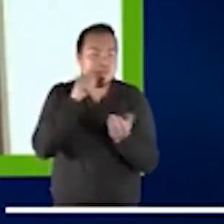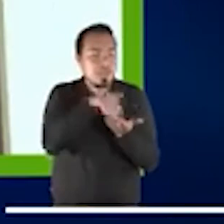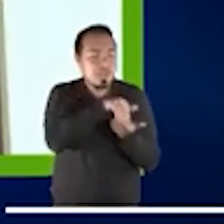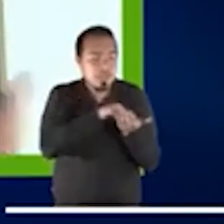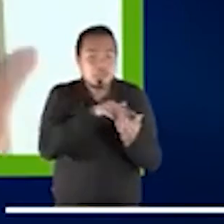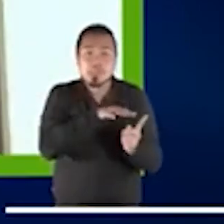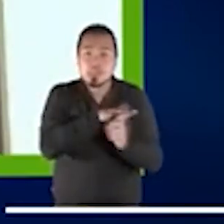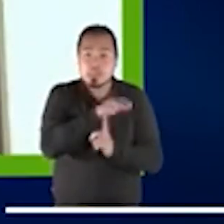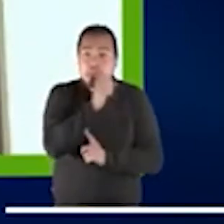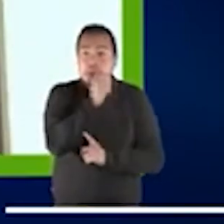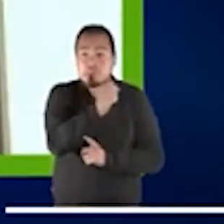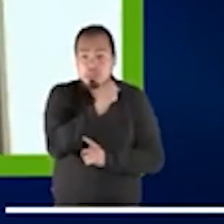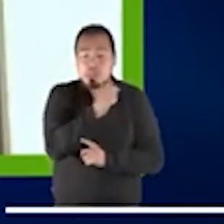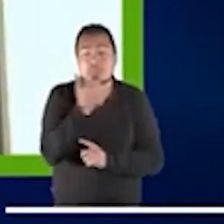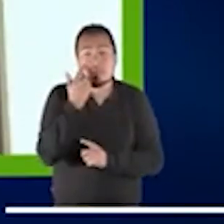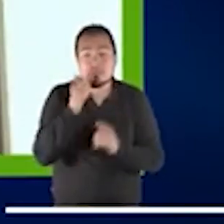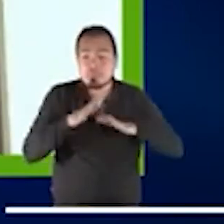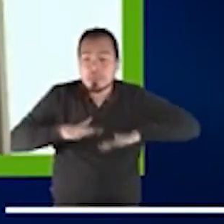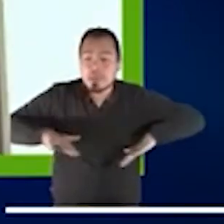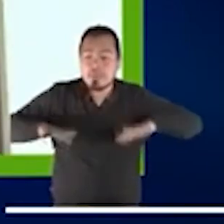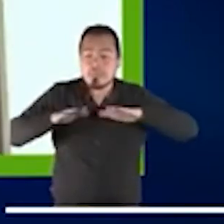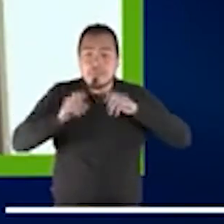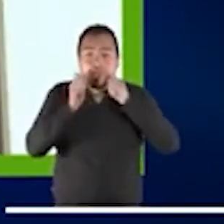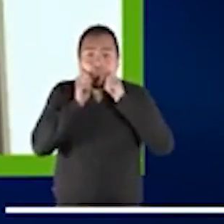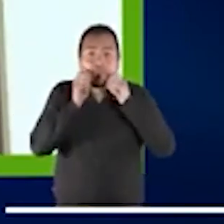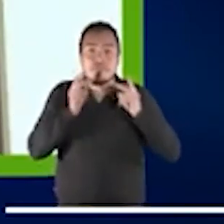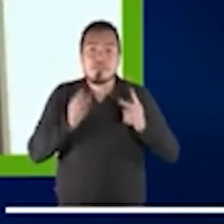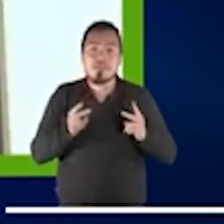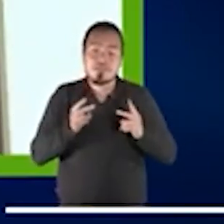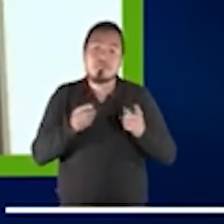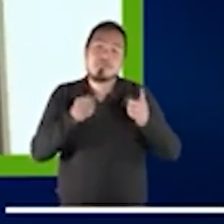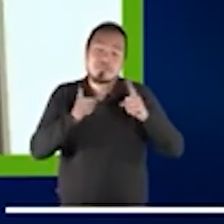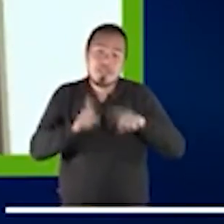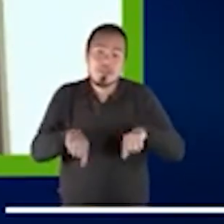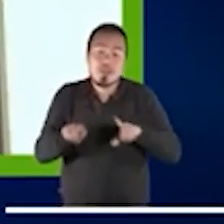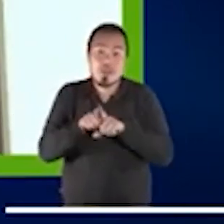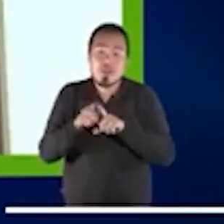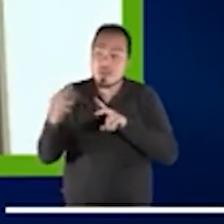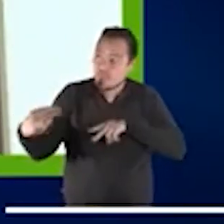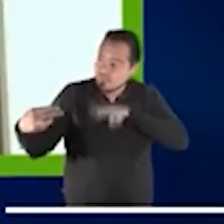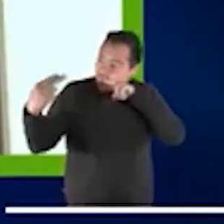encuentro físico por eso. El contacto visual sabemos también que es muy importante.